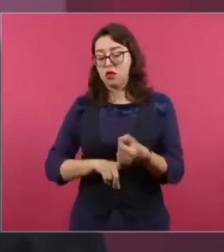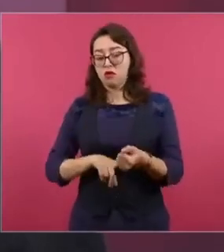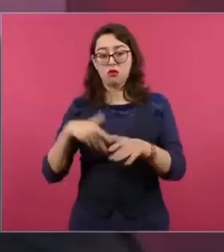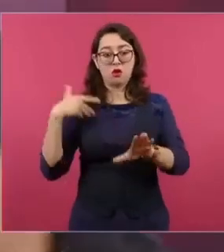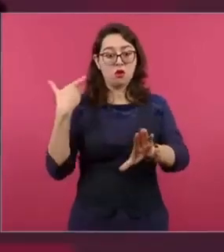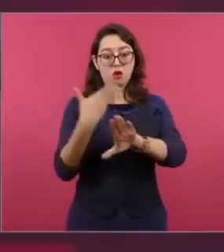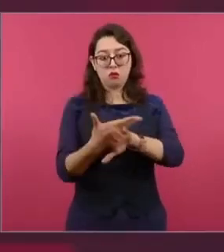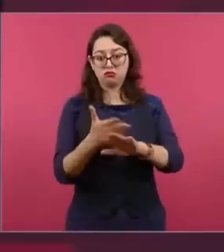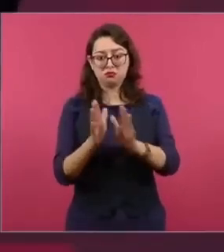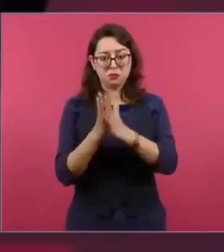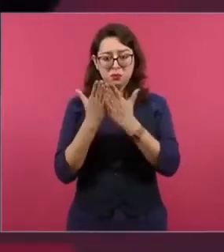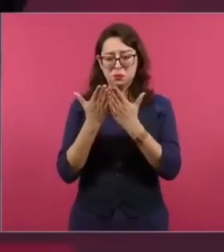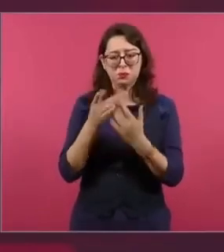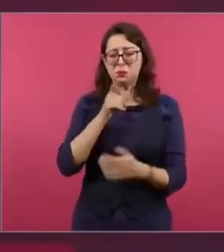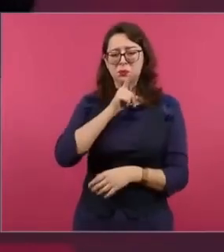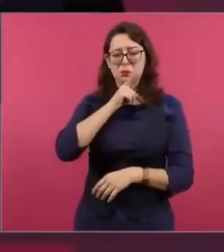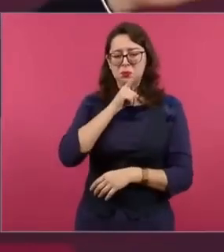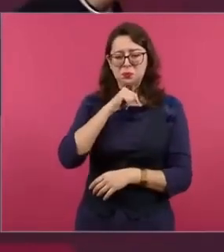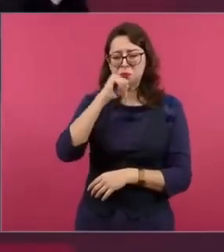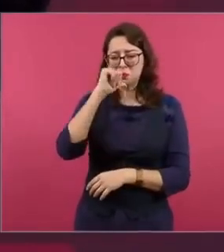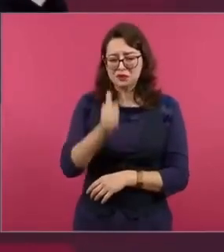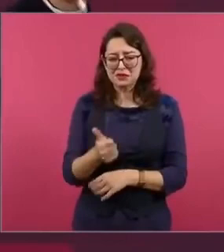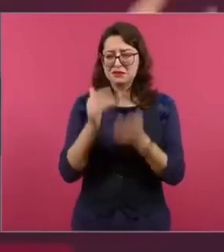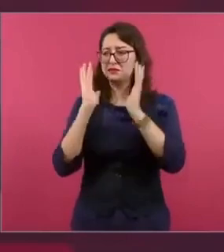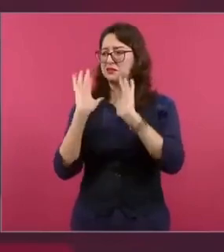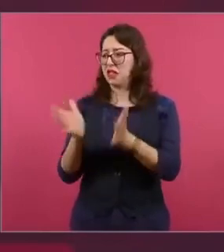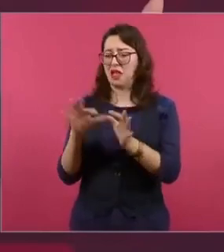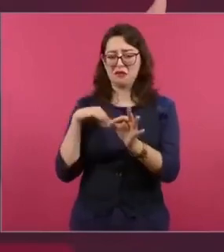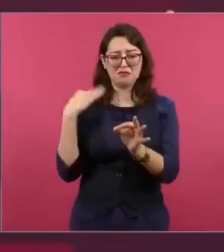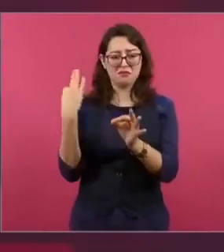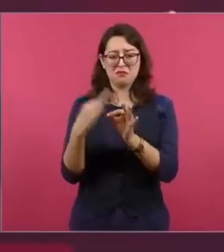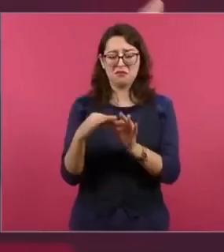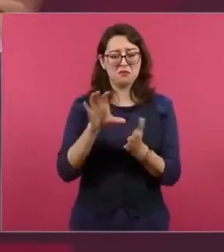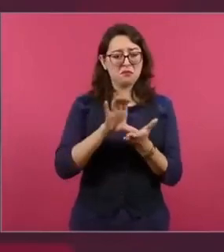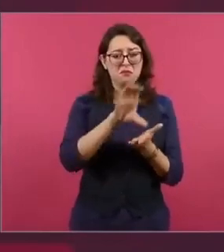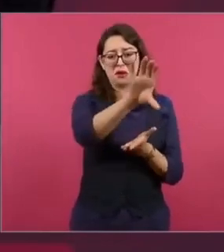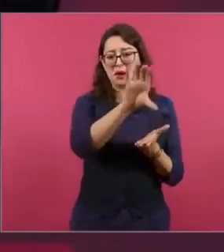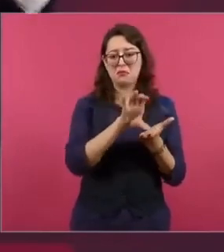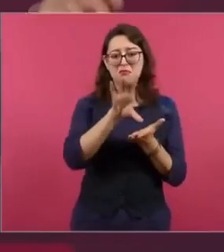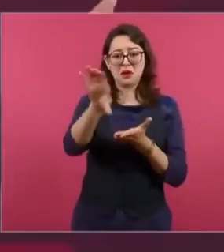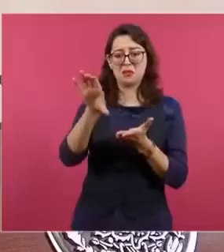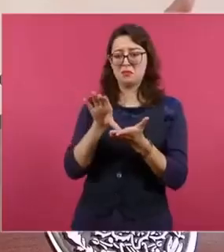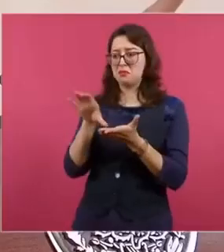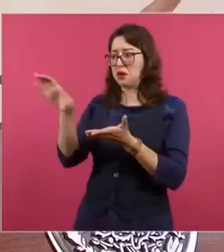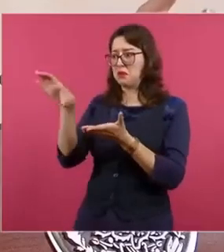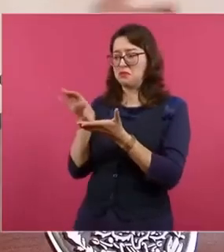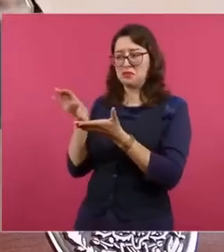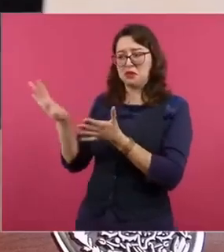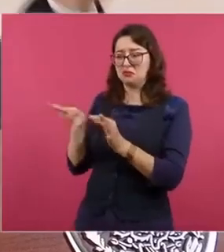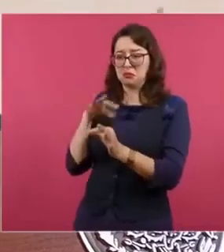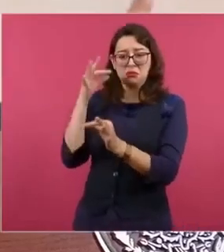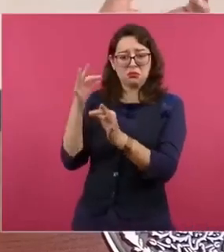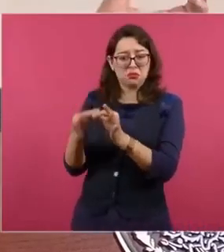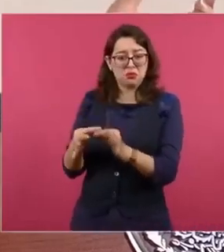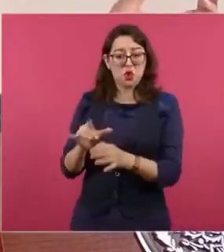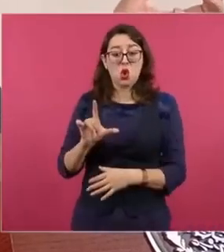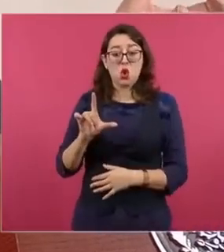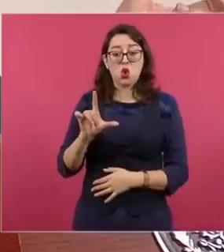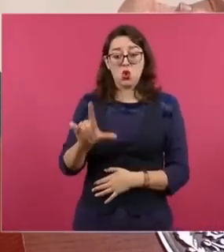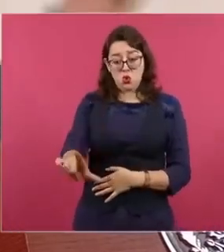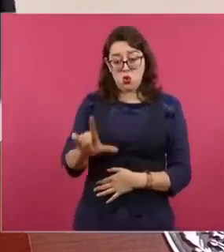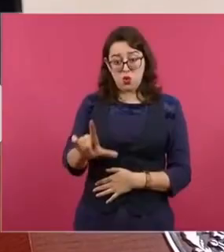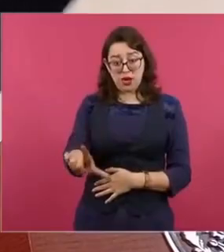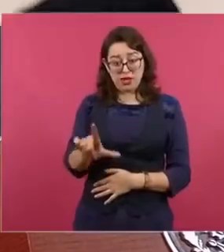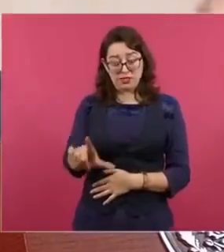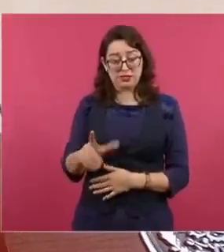Ya están distribuidos y el lunes próximo es el regreso a clases